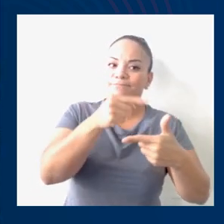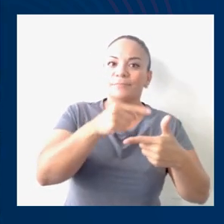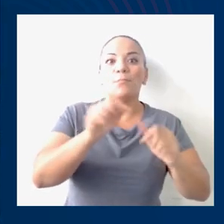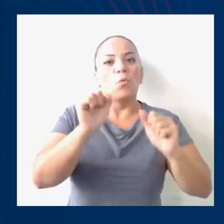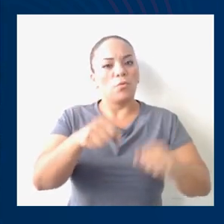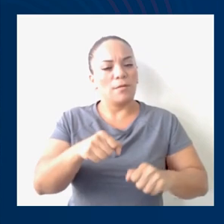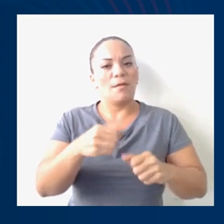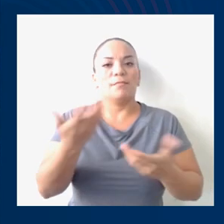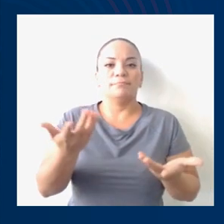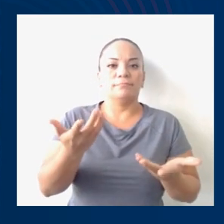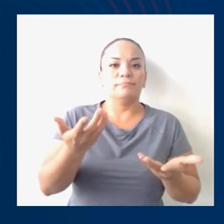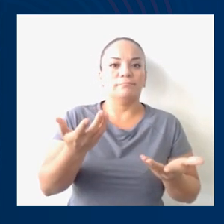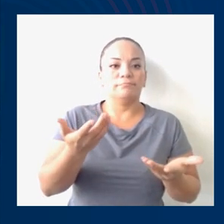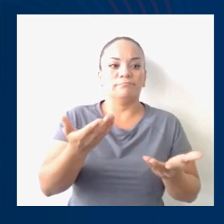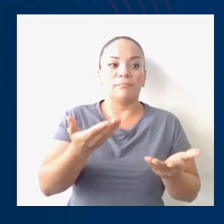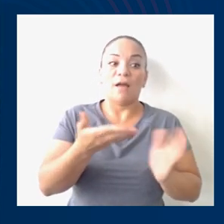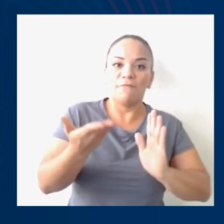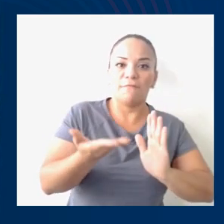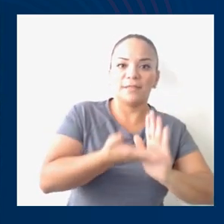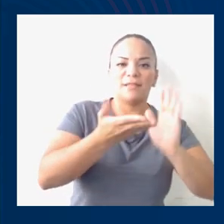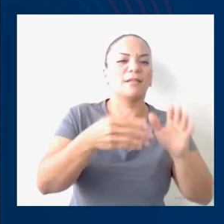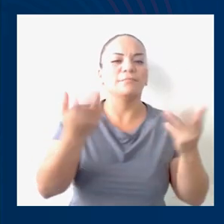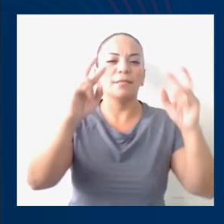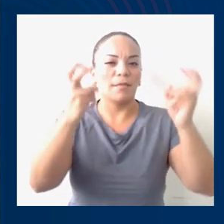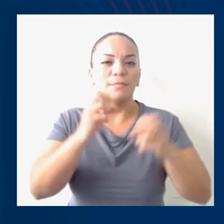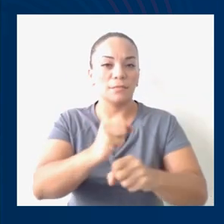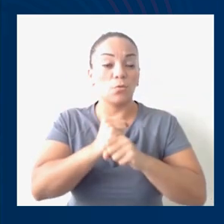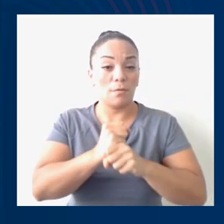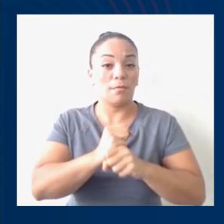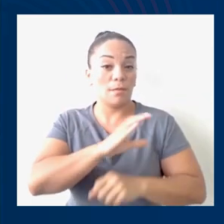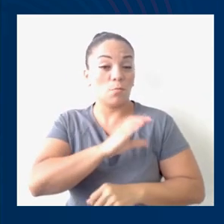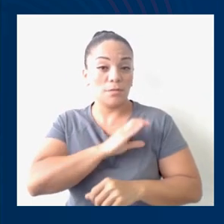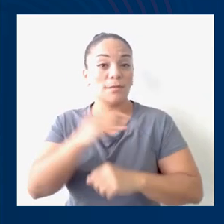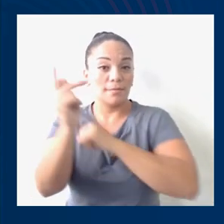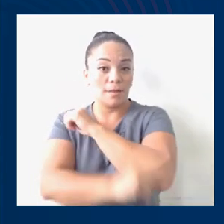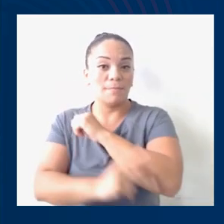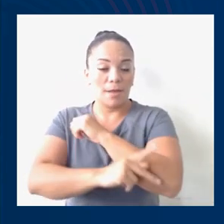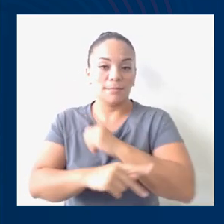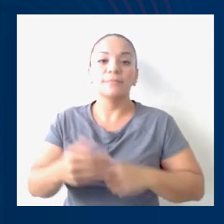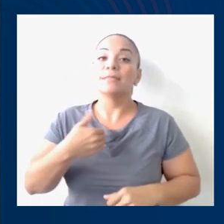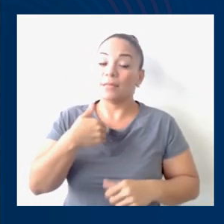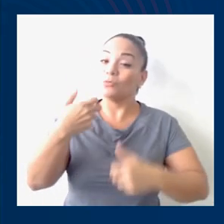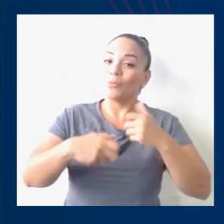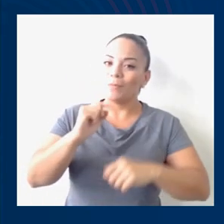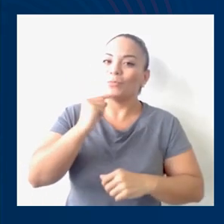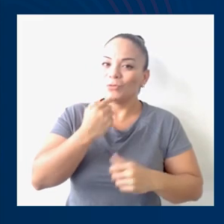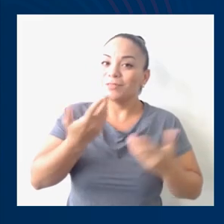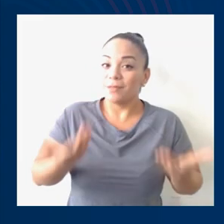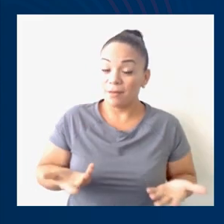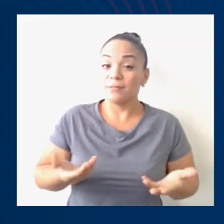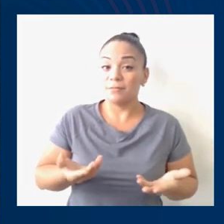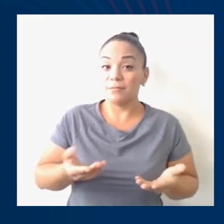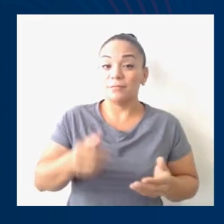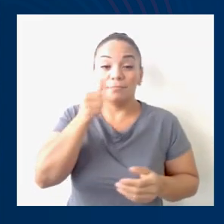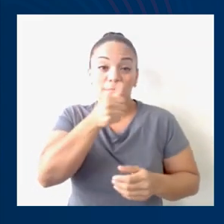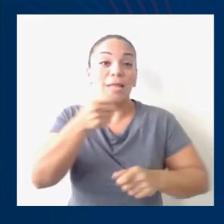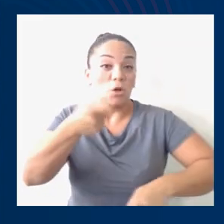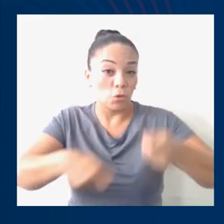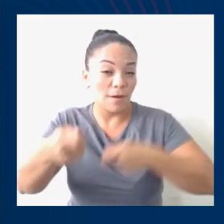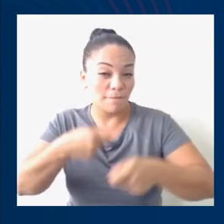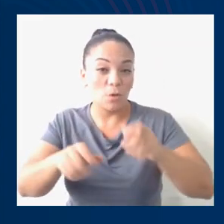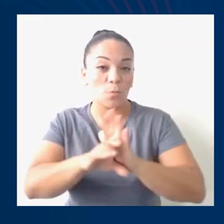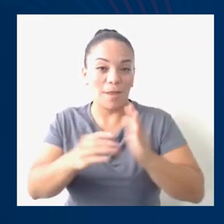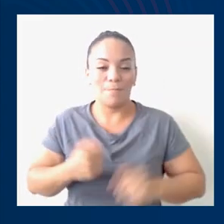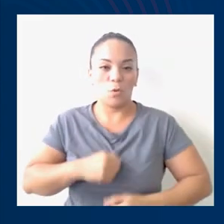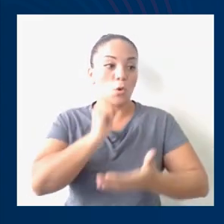la seguridad de nuestra policía y del país. Tenemos problemas serios de narcotráfico y crimen organizado.